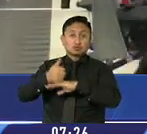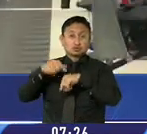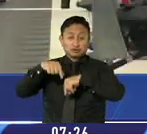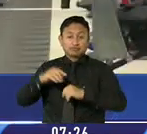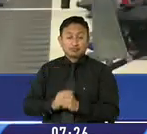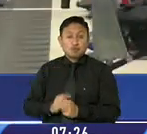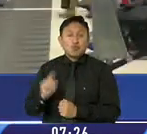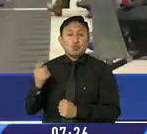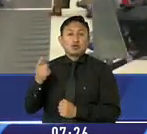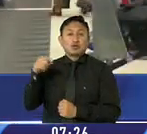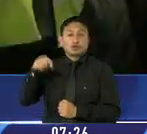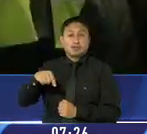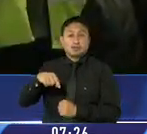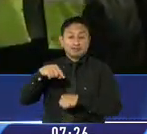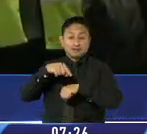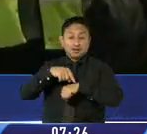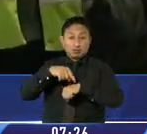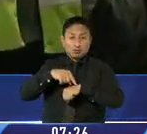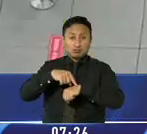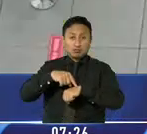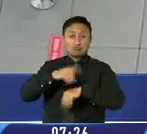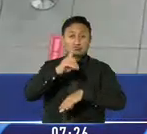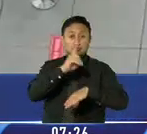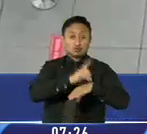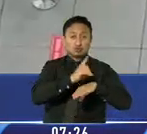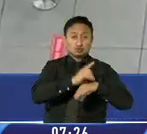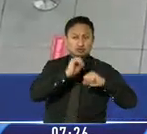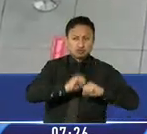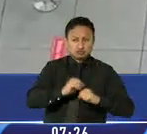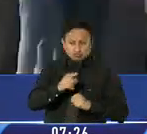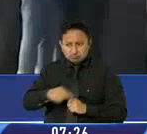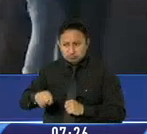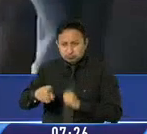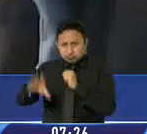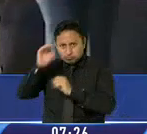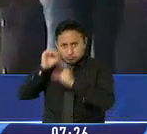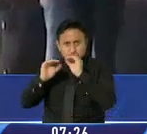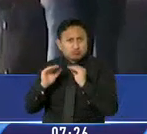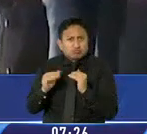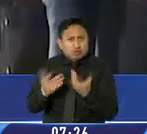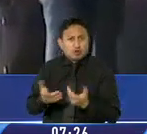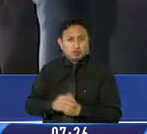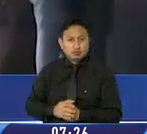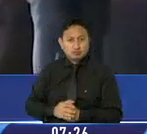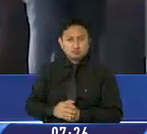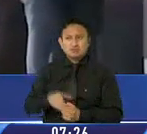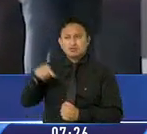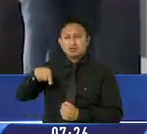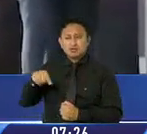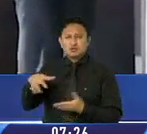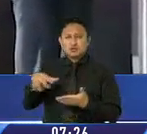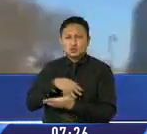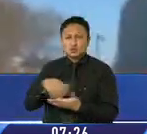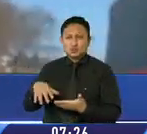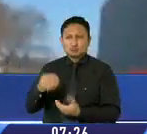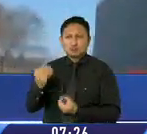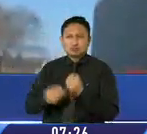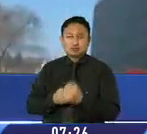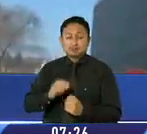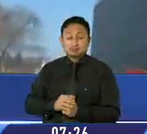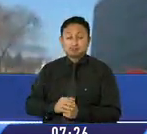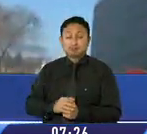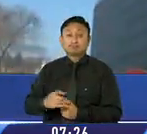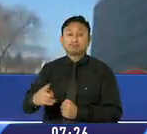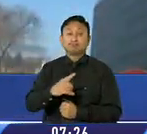servirían para darle tiempo a los expertos a aprender más sobre esta nueva variante, de la cual hay más interrogantes que respuestas. En este